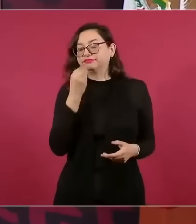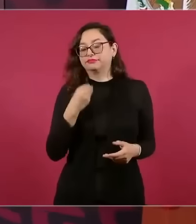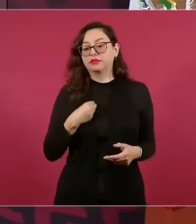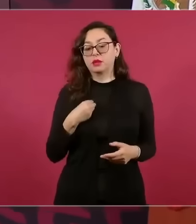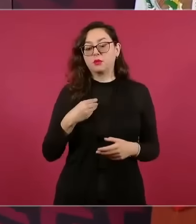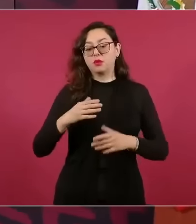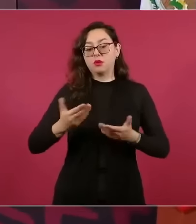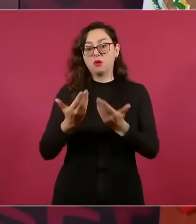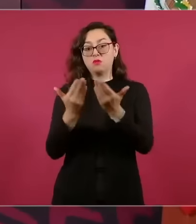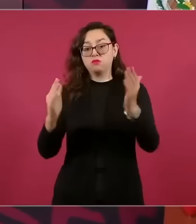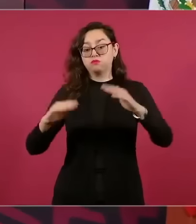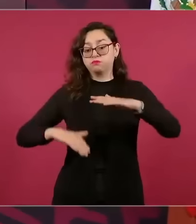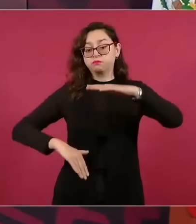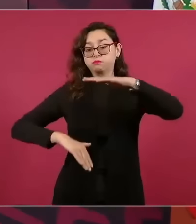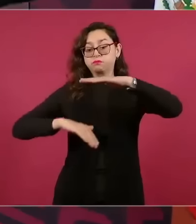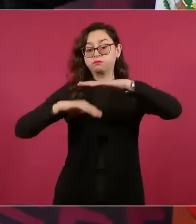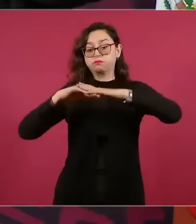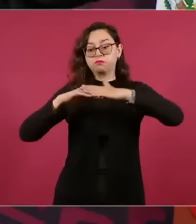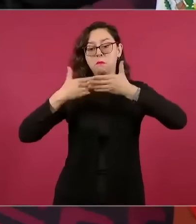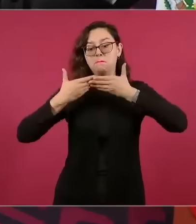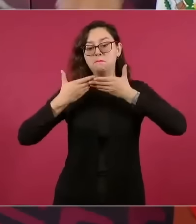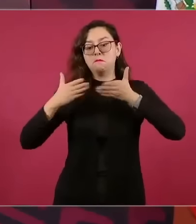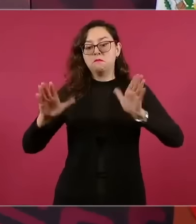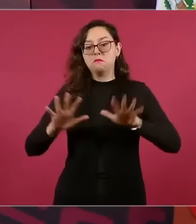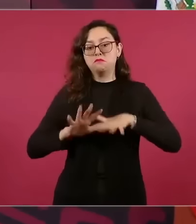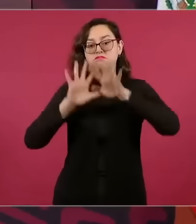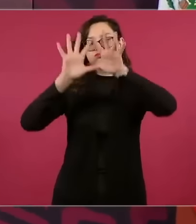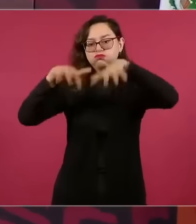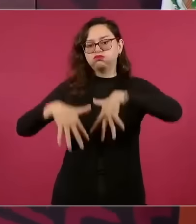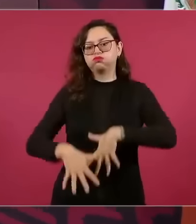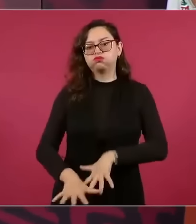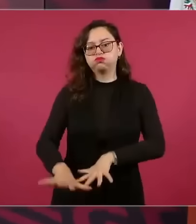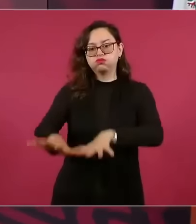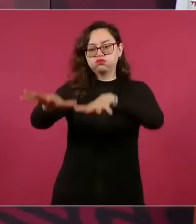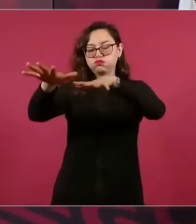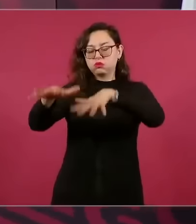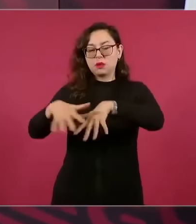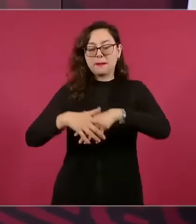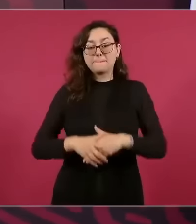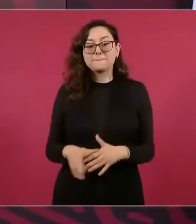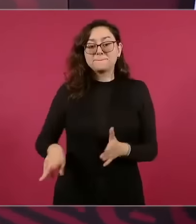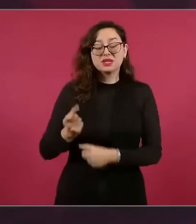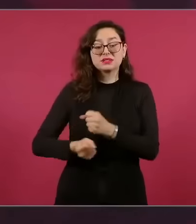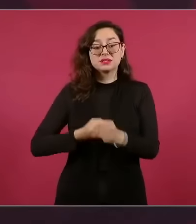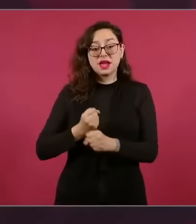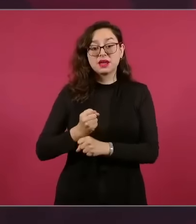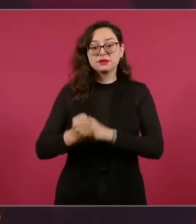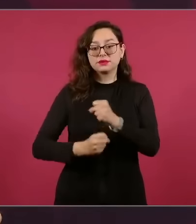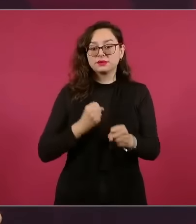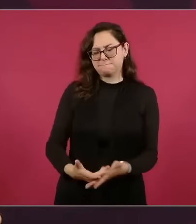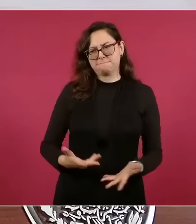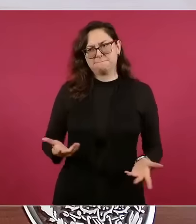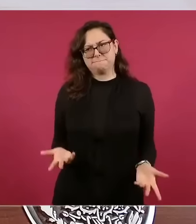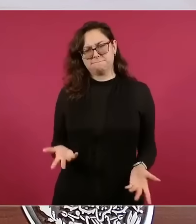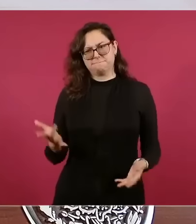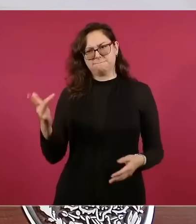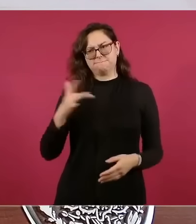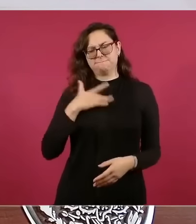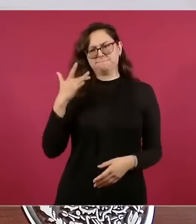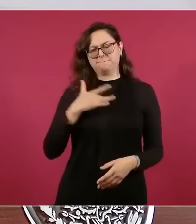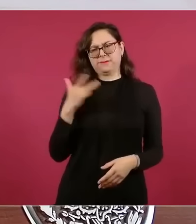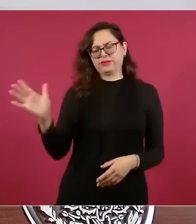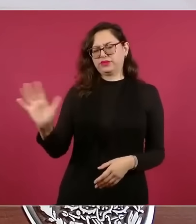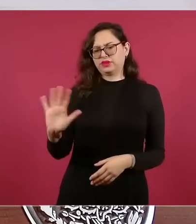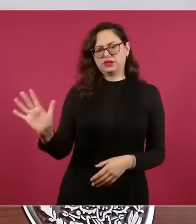el agua y se inundaba toda la planicie, así inundaban Tabasco. Entonces, cuando llegué